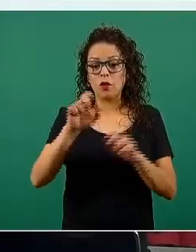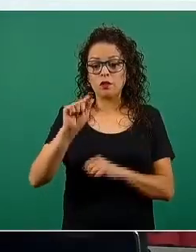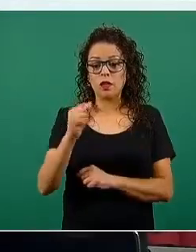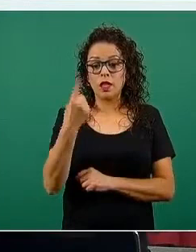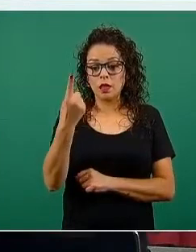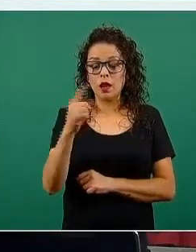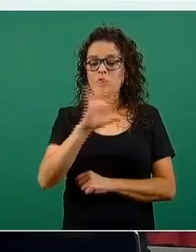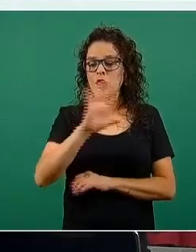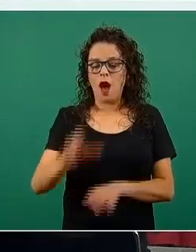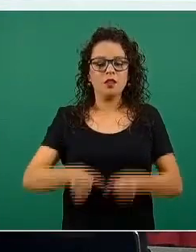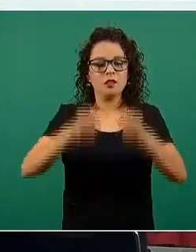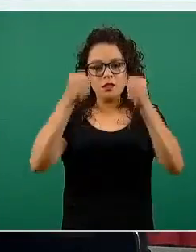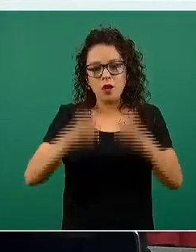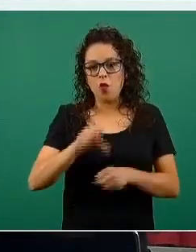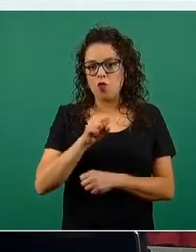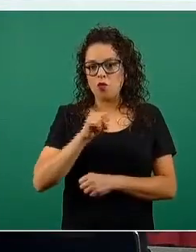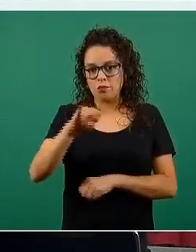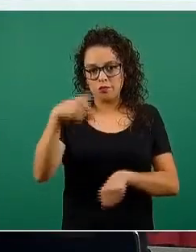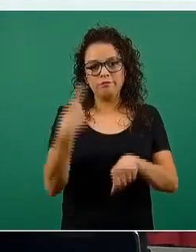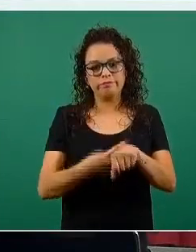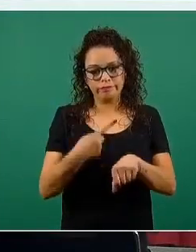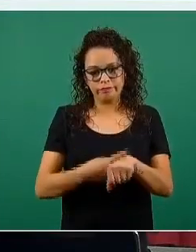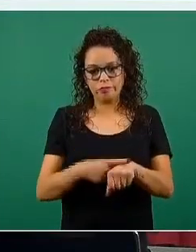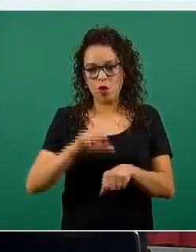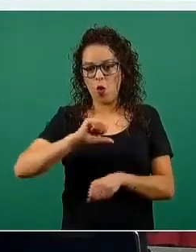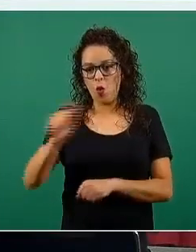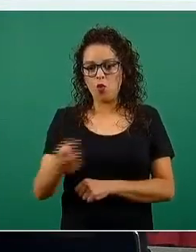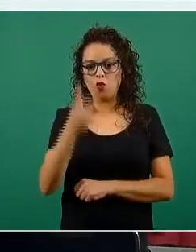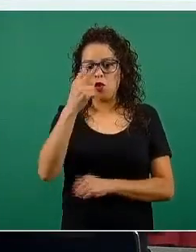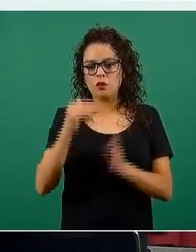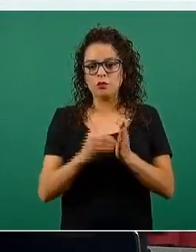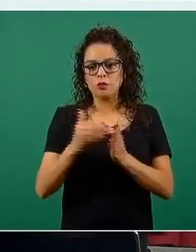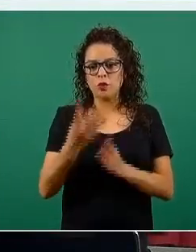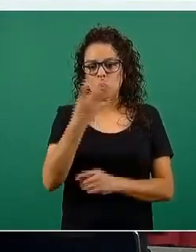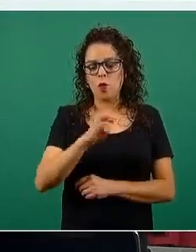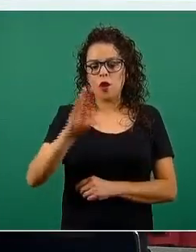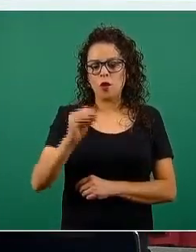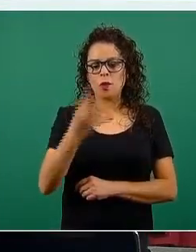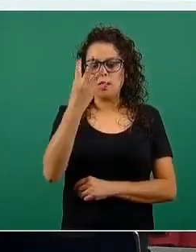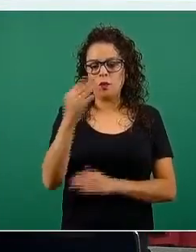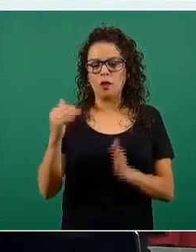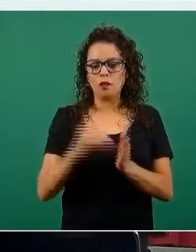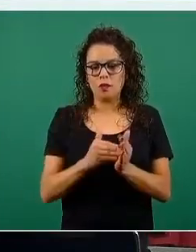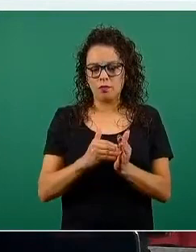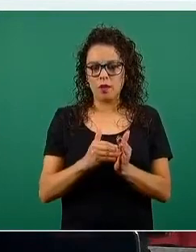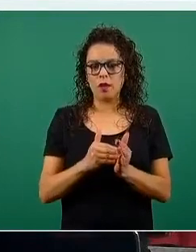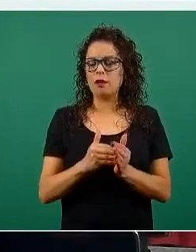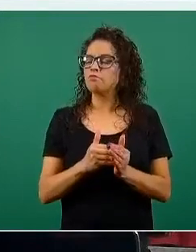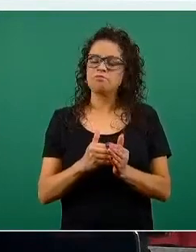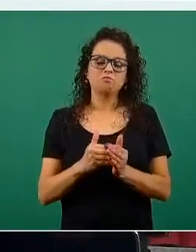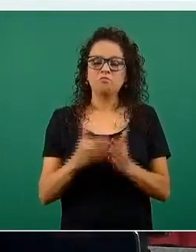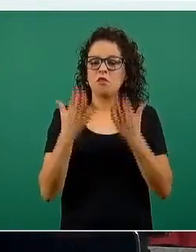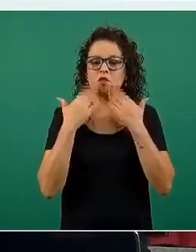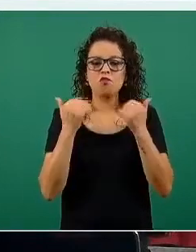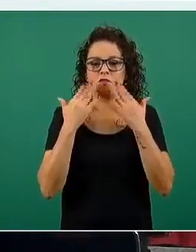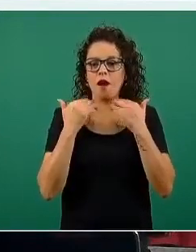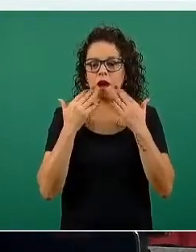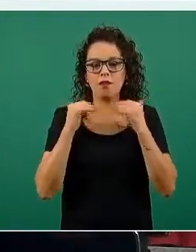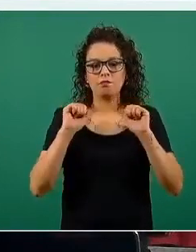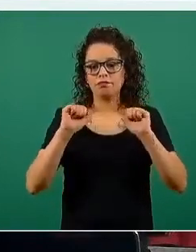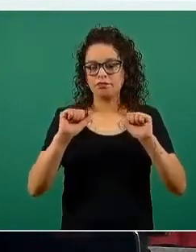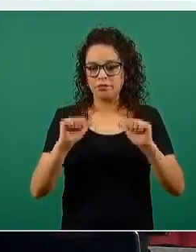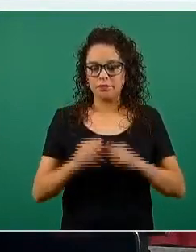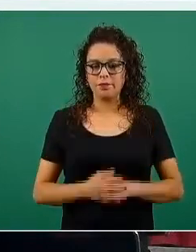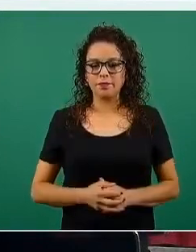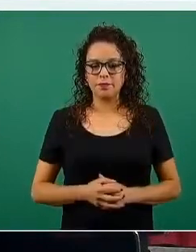resultaron confirmados y el resto 2 millones 494 mil con resultados negativos. Ahí todavía hay